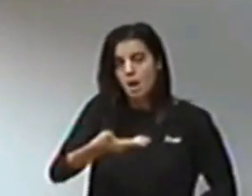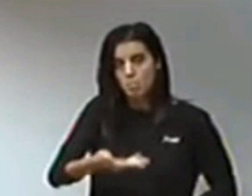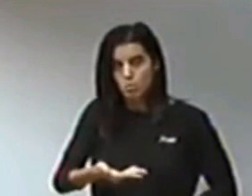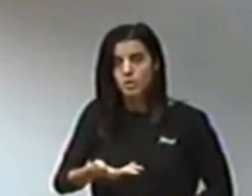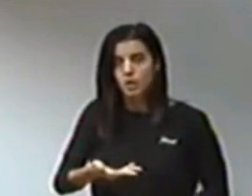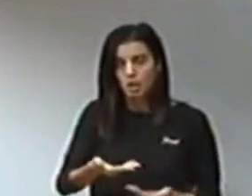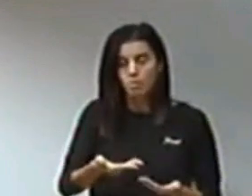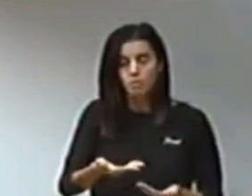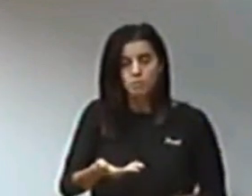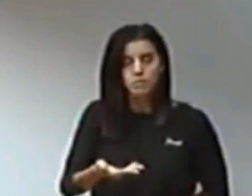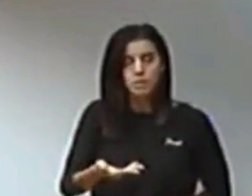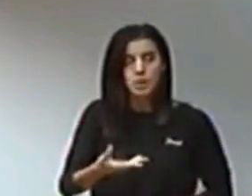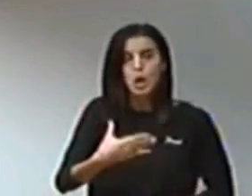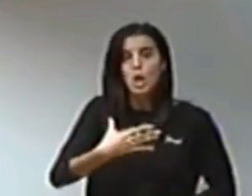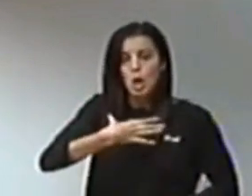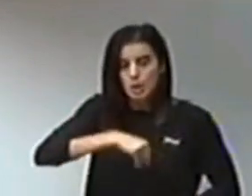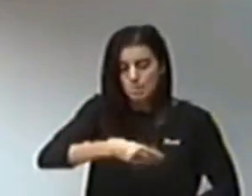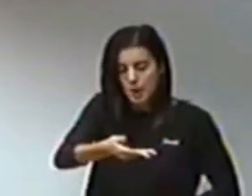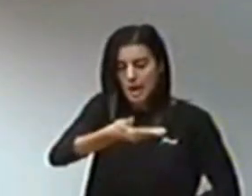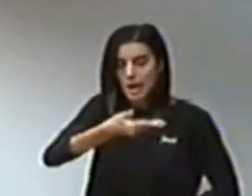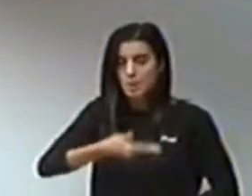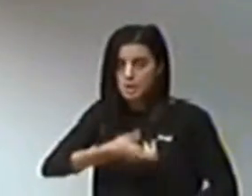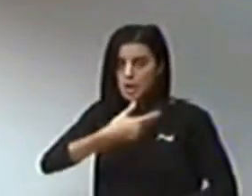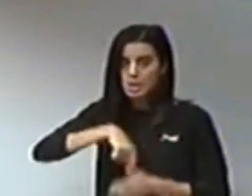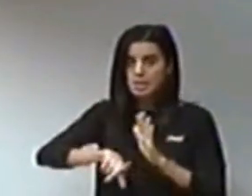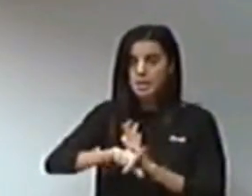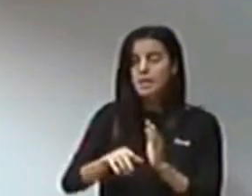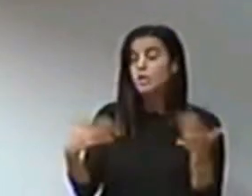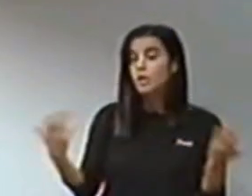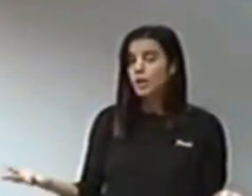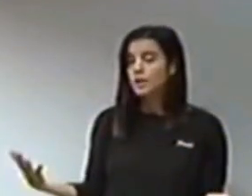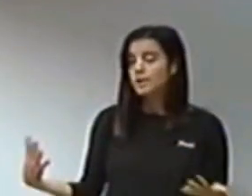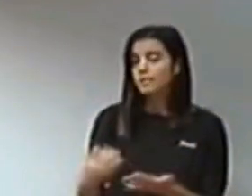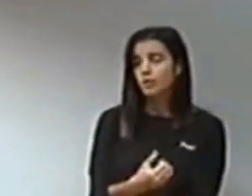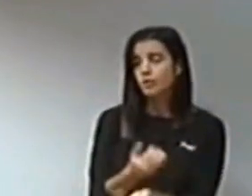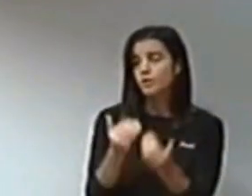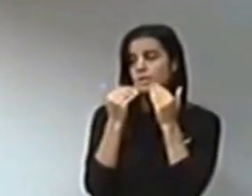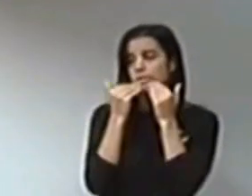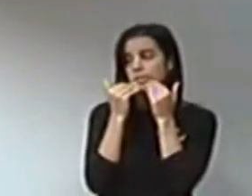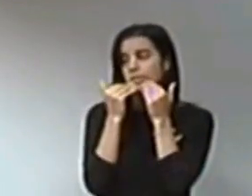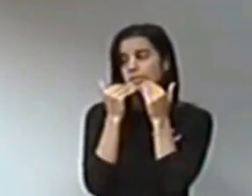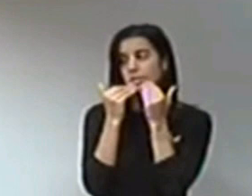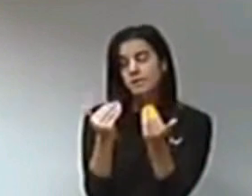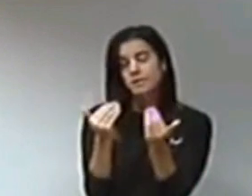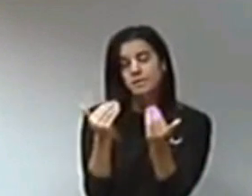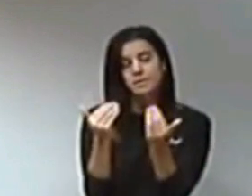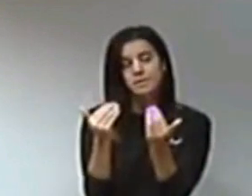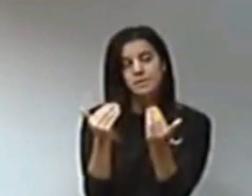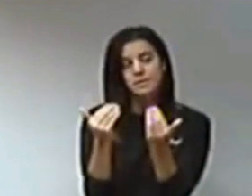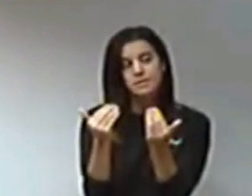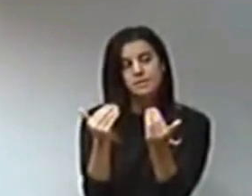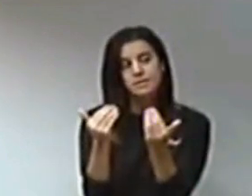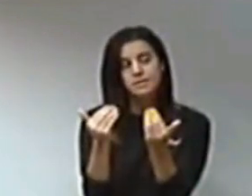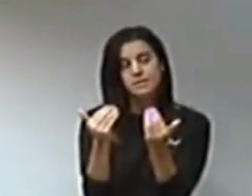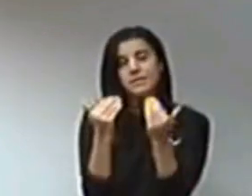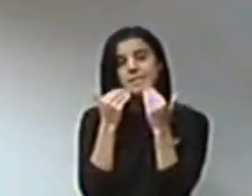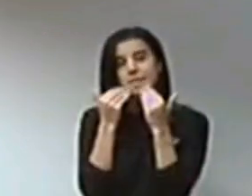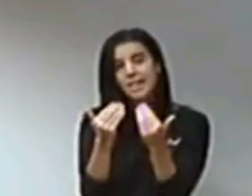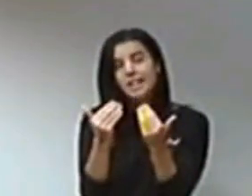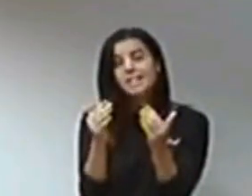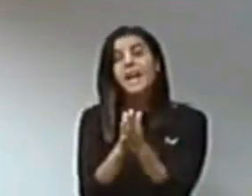que ha podido en esta ley. Así que muchísimas gracias y vengan a Elche.